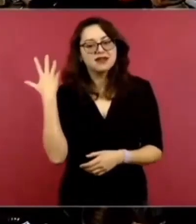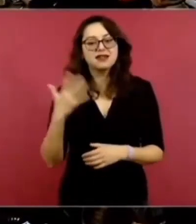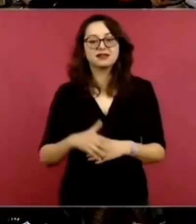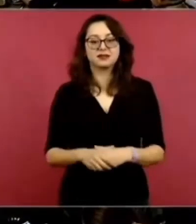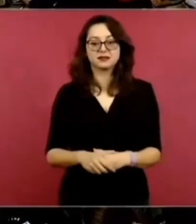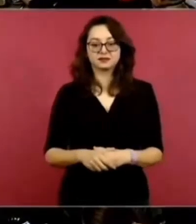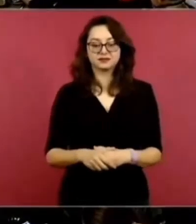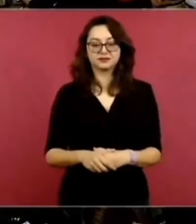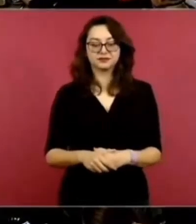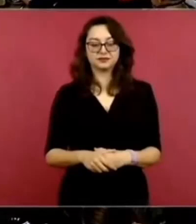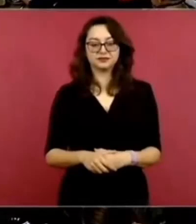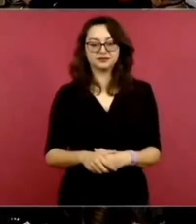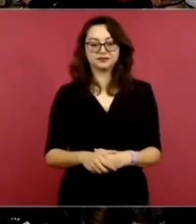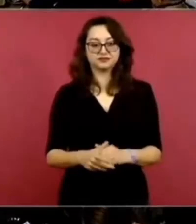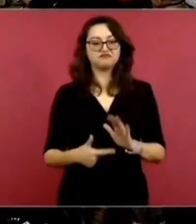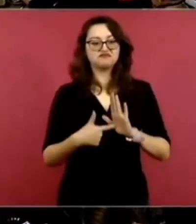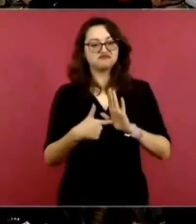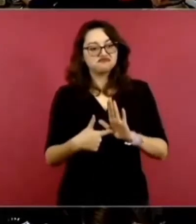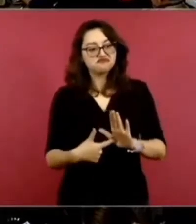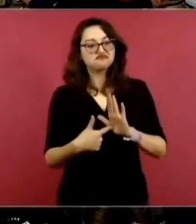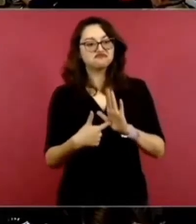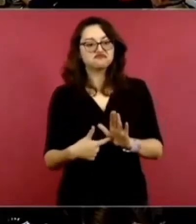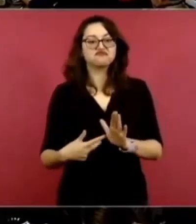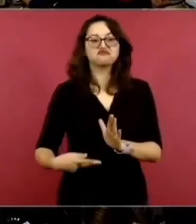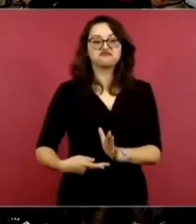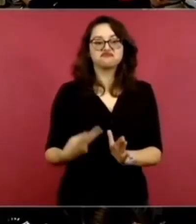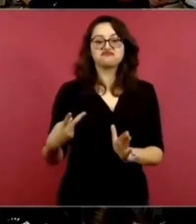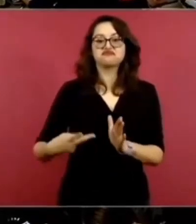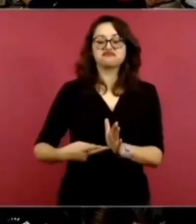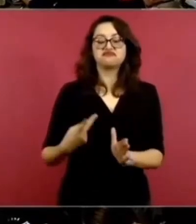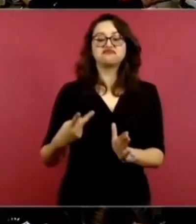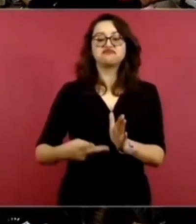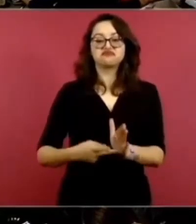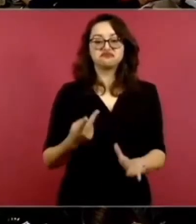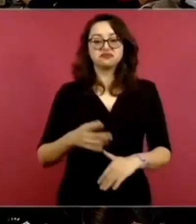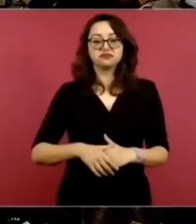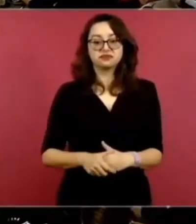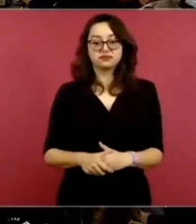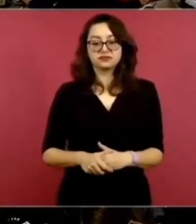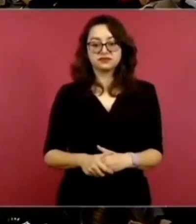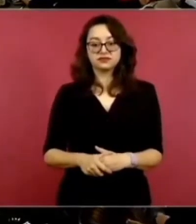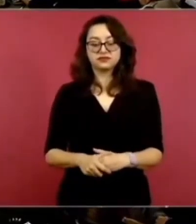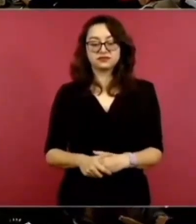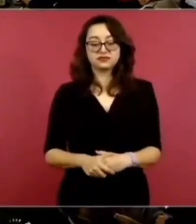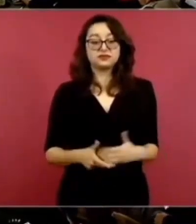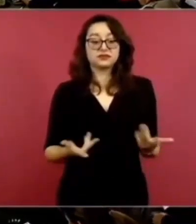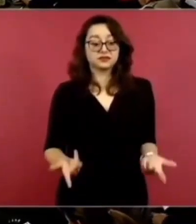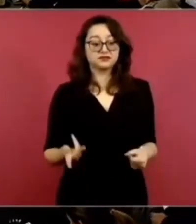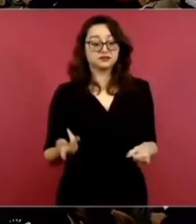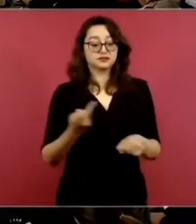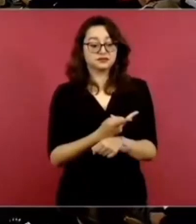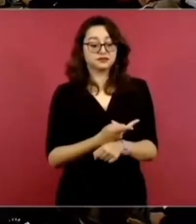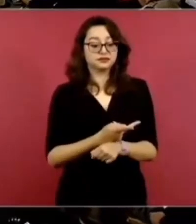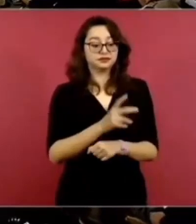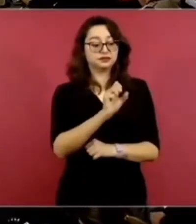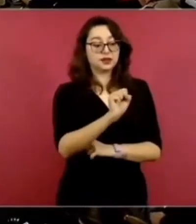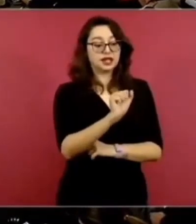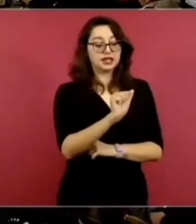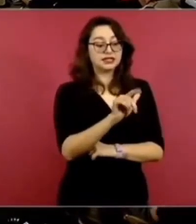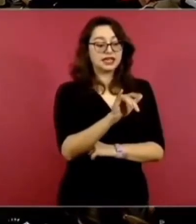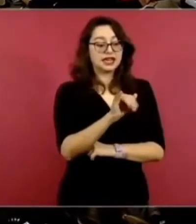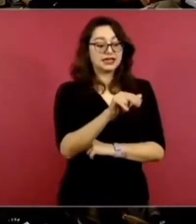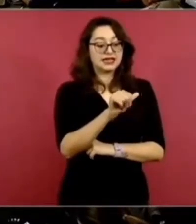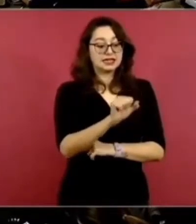entonces desde Salinas se empiezan a poner de acuerdo